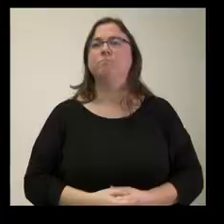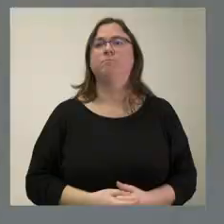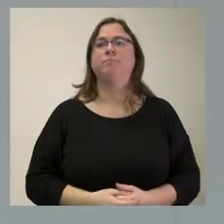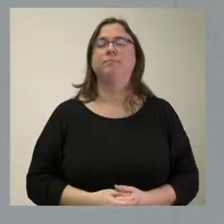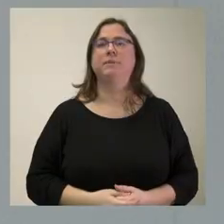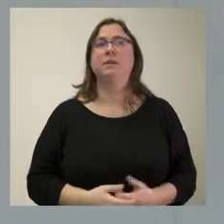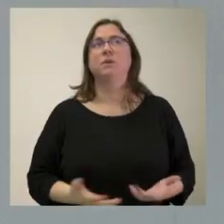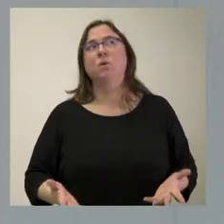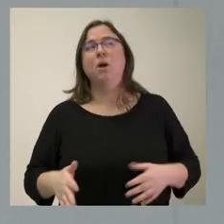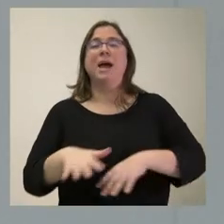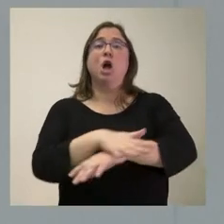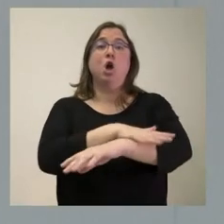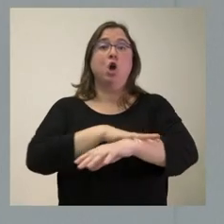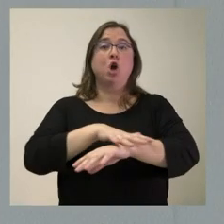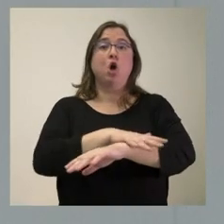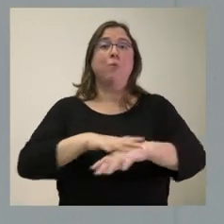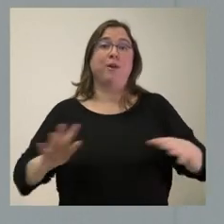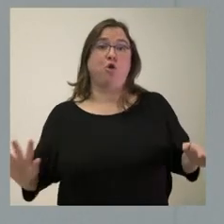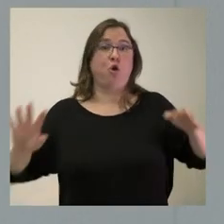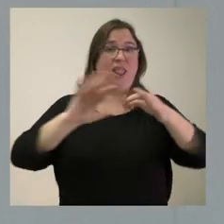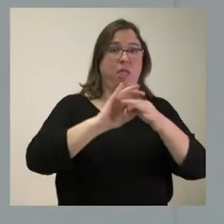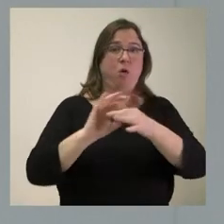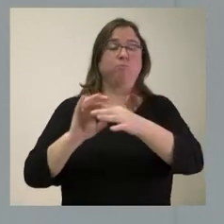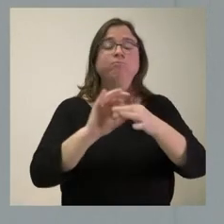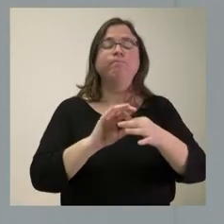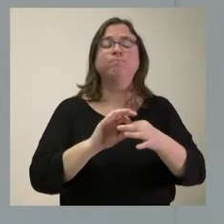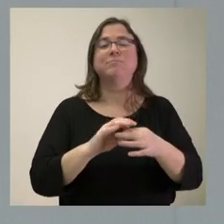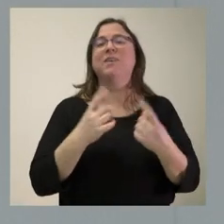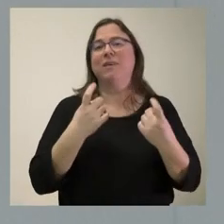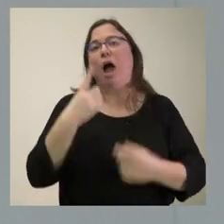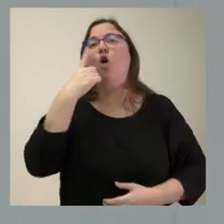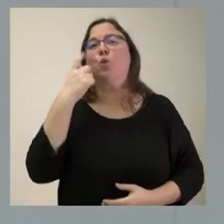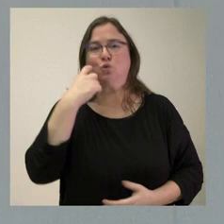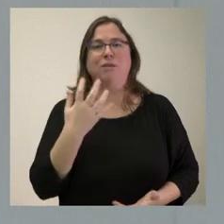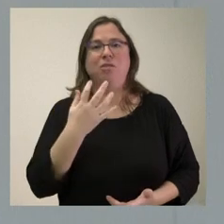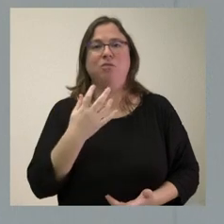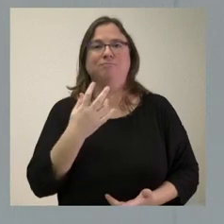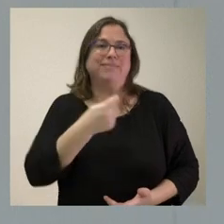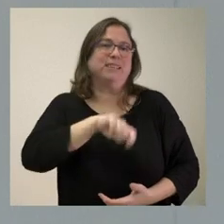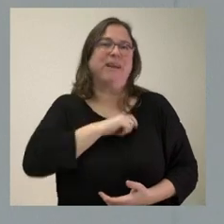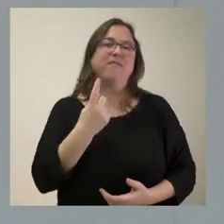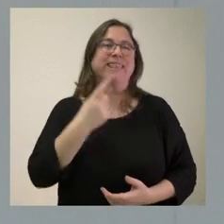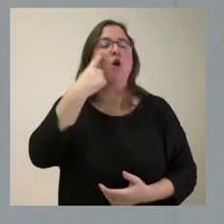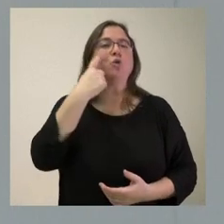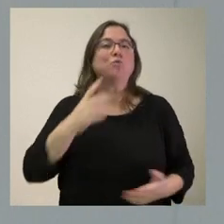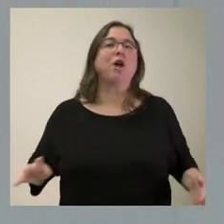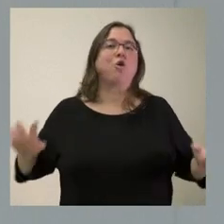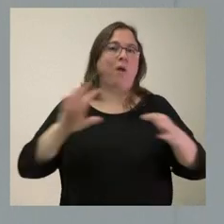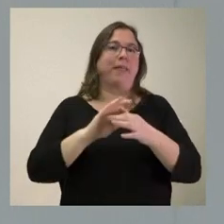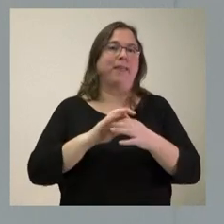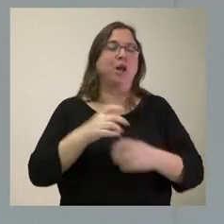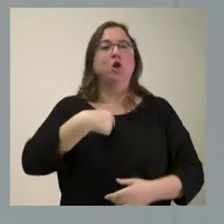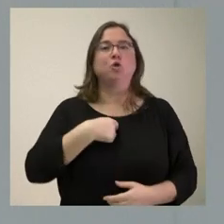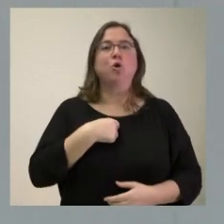Bueno, un Gobierno de coalición, tenemos que acostumbrarnos también a lo que son las coaliciones en España. Ser dos partidos políticos no significa